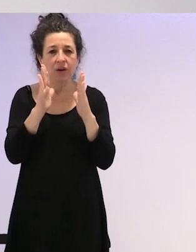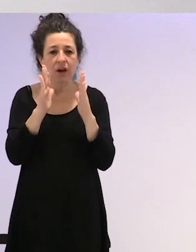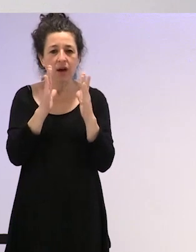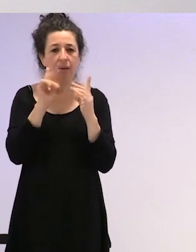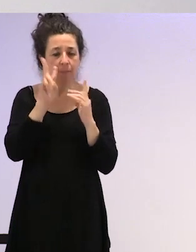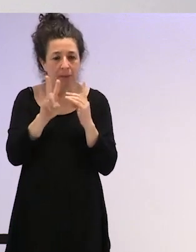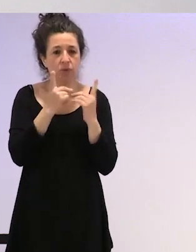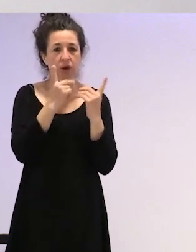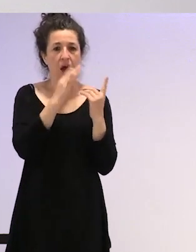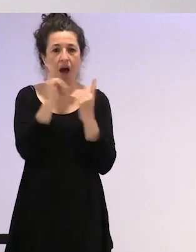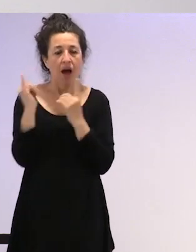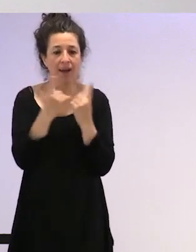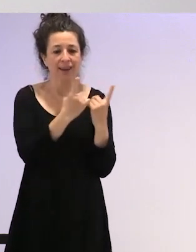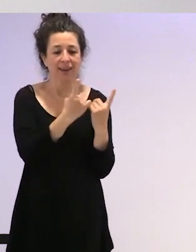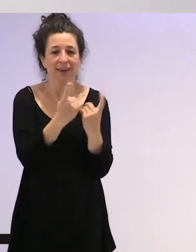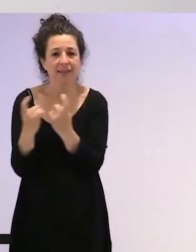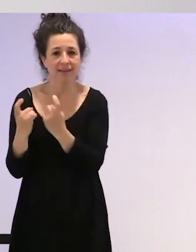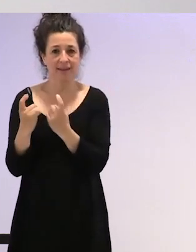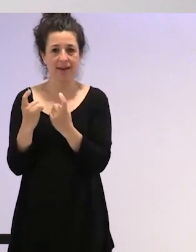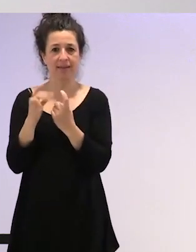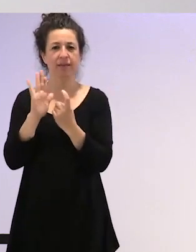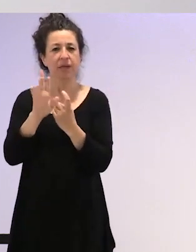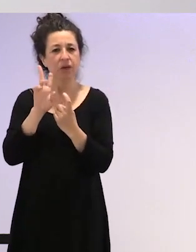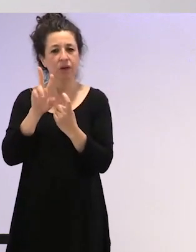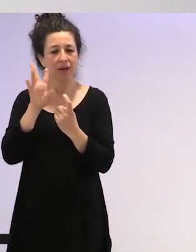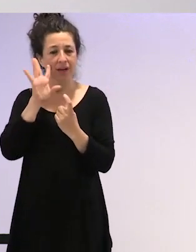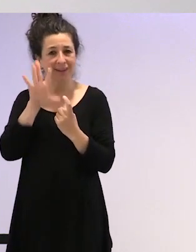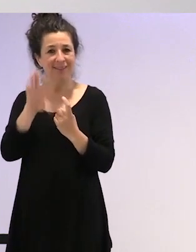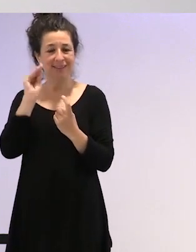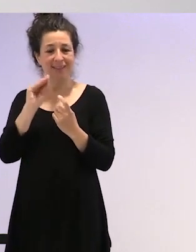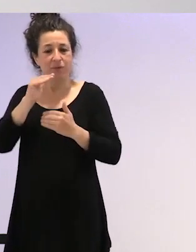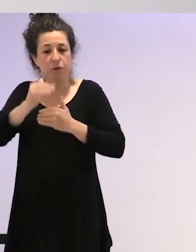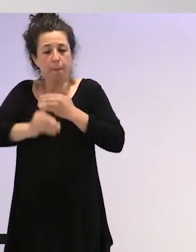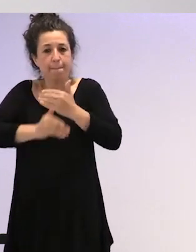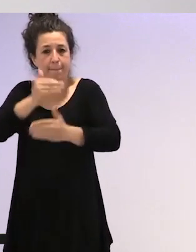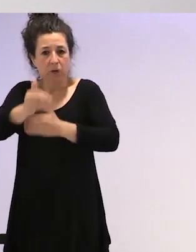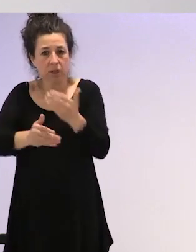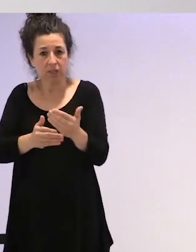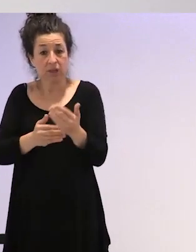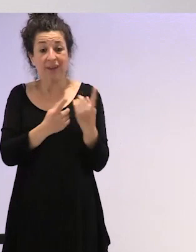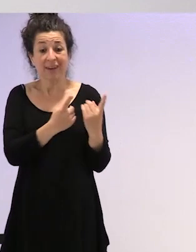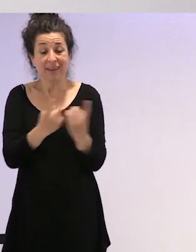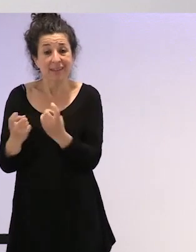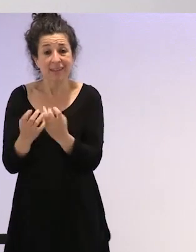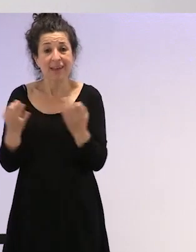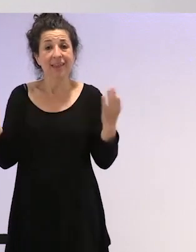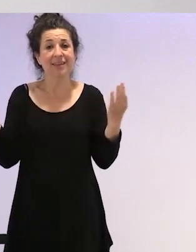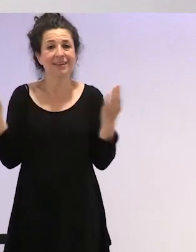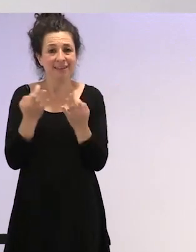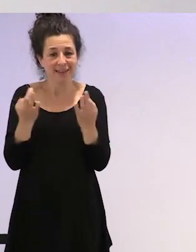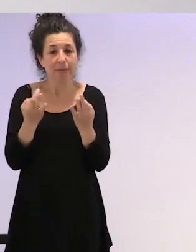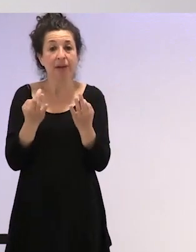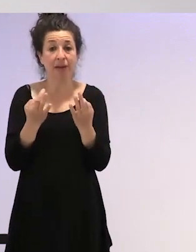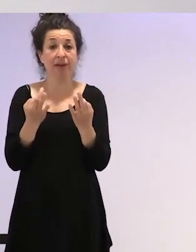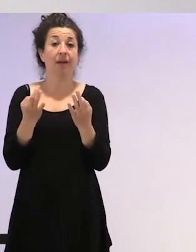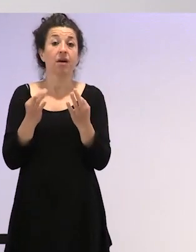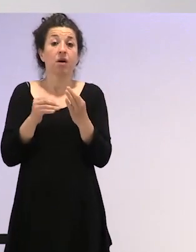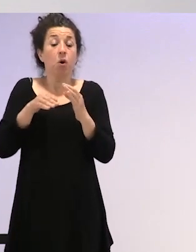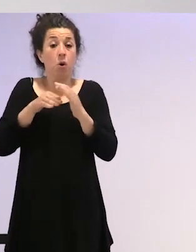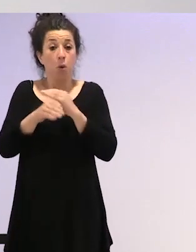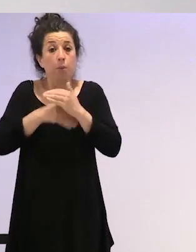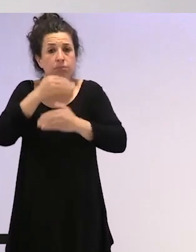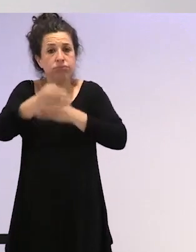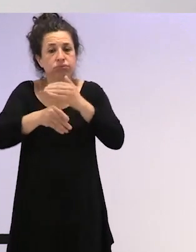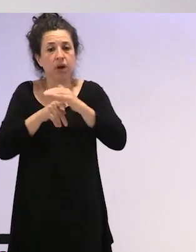necesidades pueden y deben ir evolucionando con el tiempo, con más necesidades o